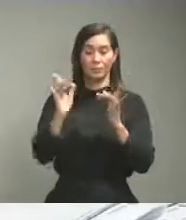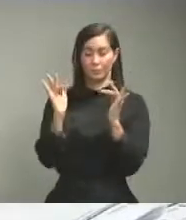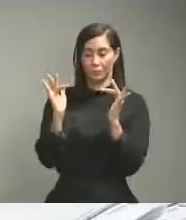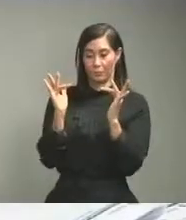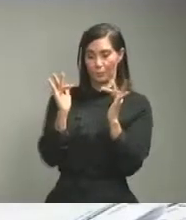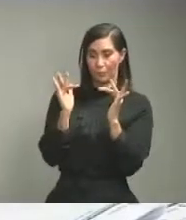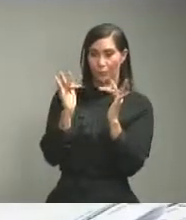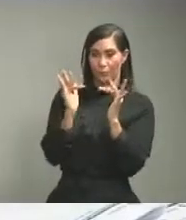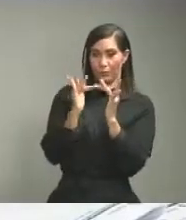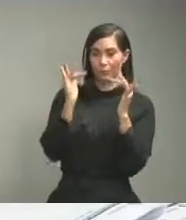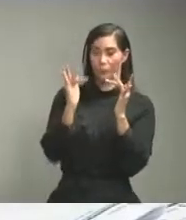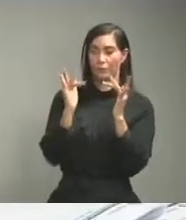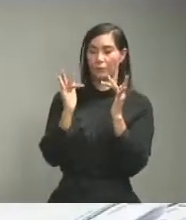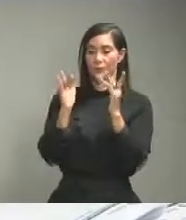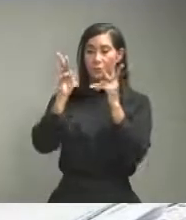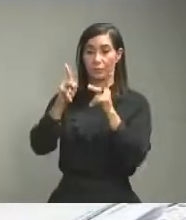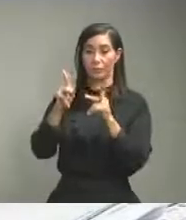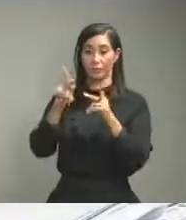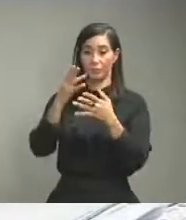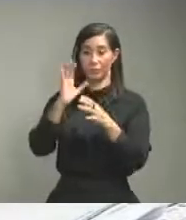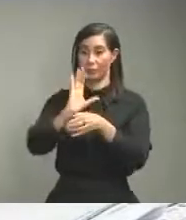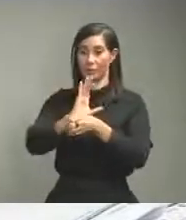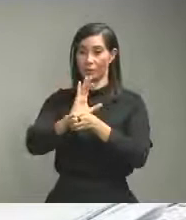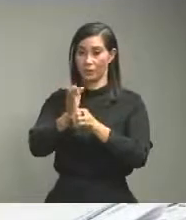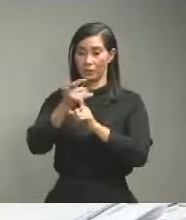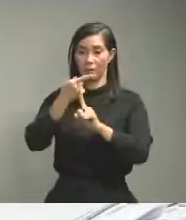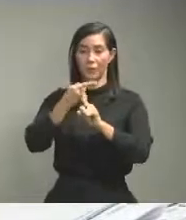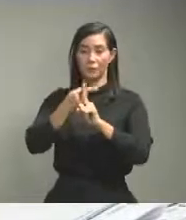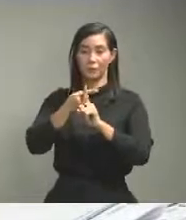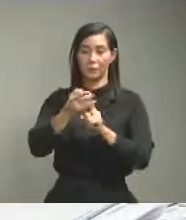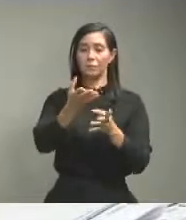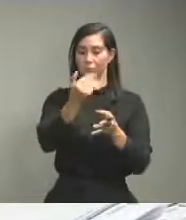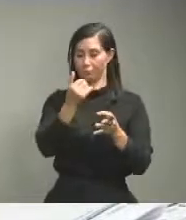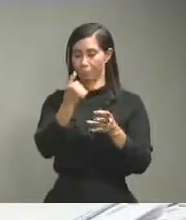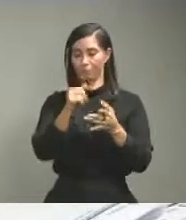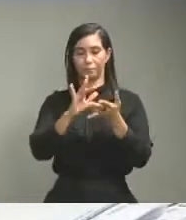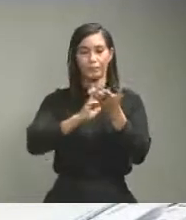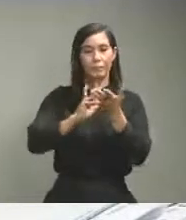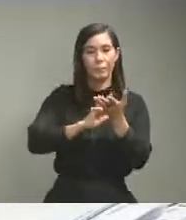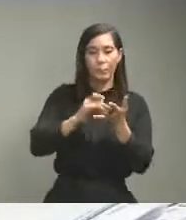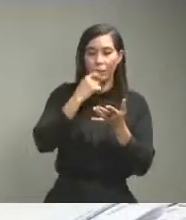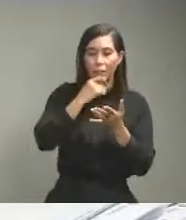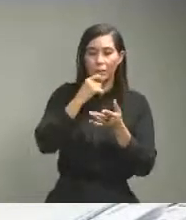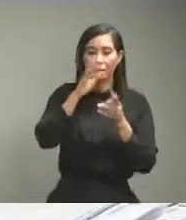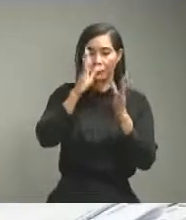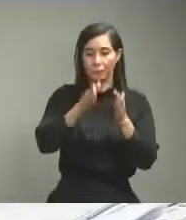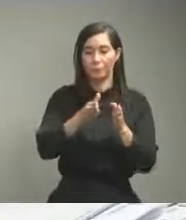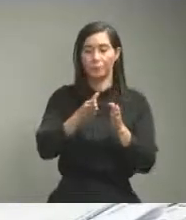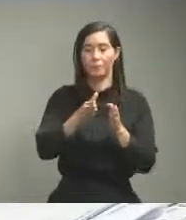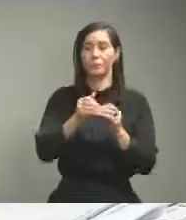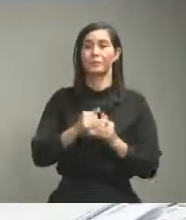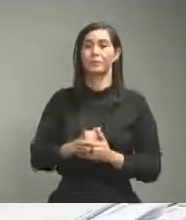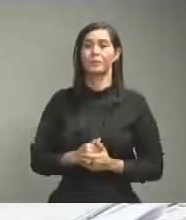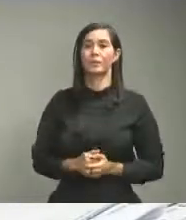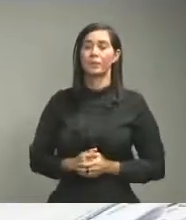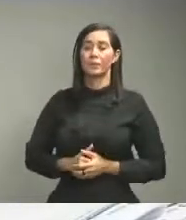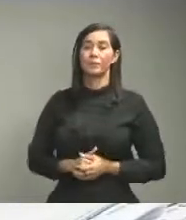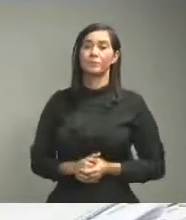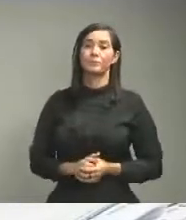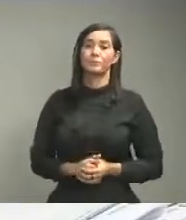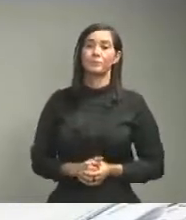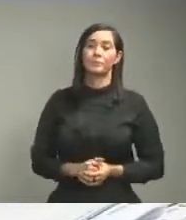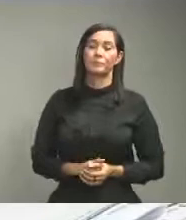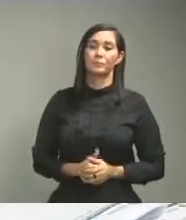recibirá una de estas pruebas y sobre todo aquellos que tienen acceso a a